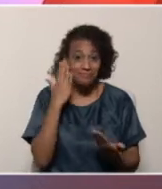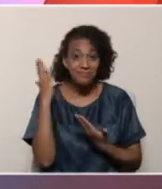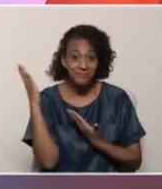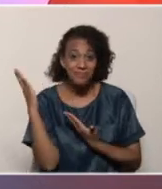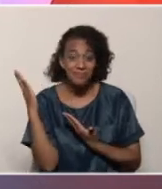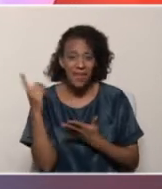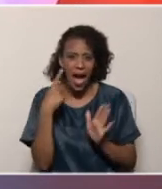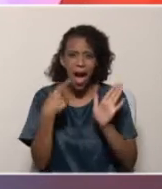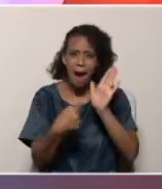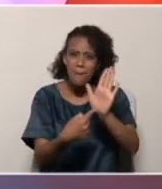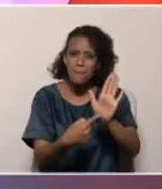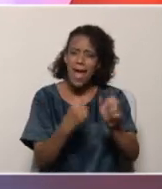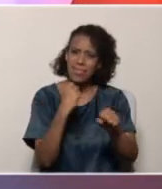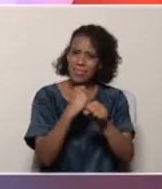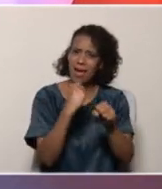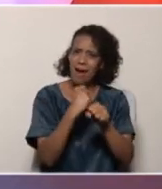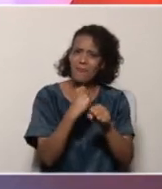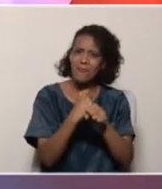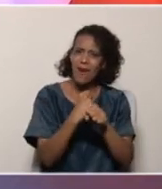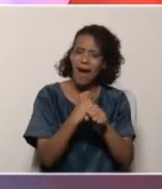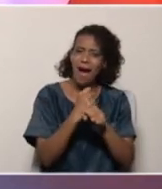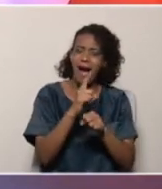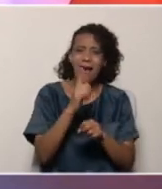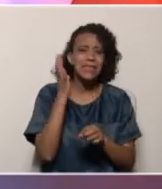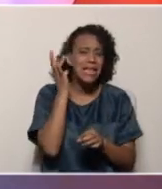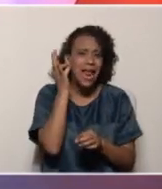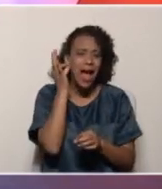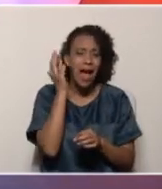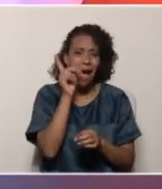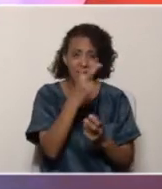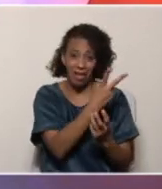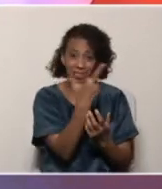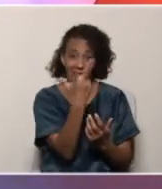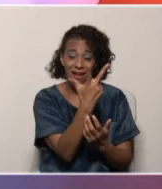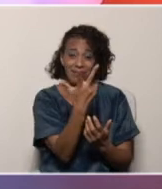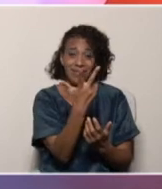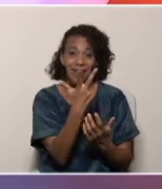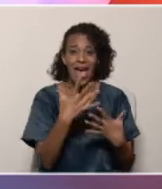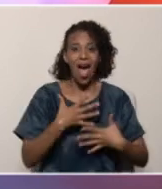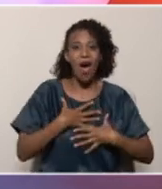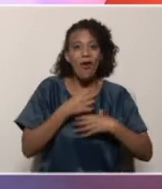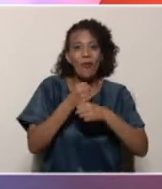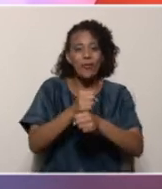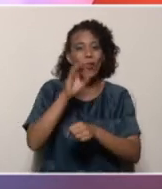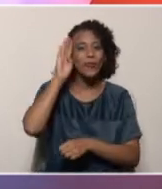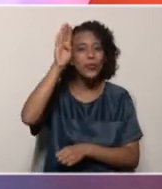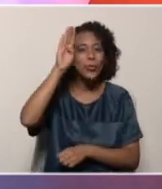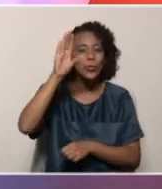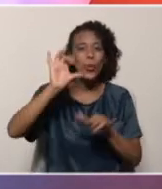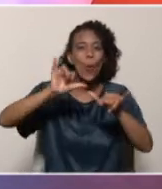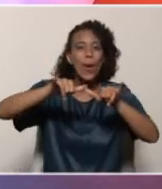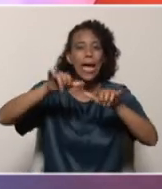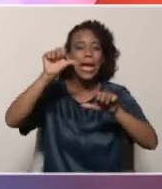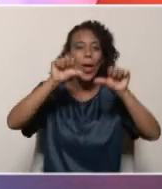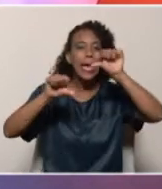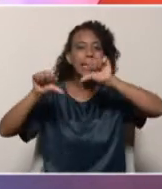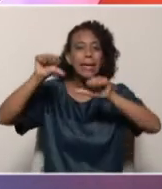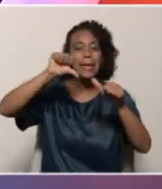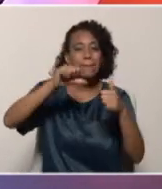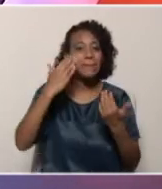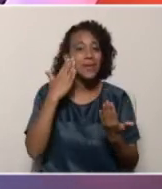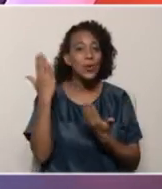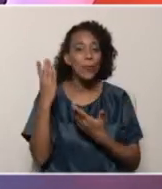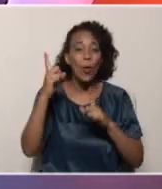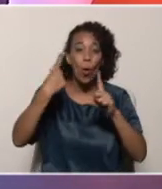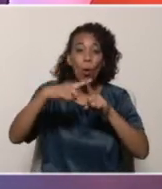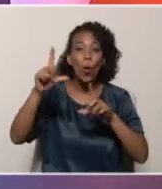Al ver el desempeño de las y los estudiantes, incrementan nuestra confianza en un futuro prometedor. Continuemos viendo